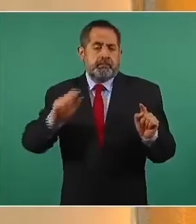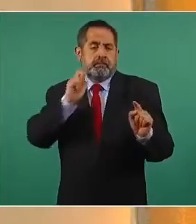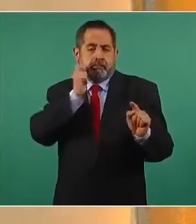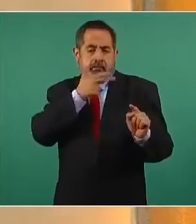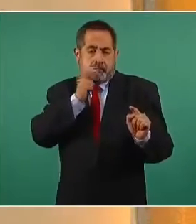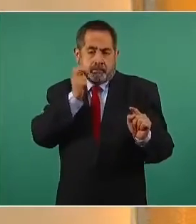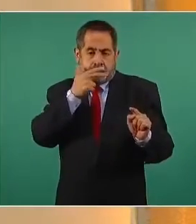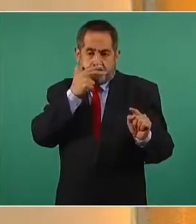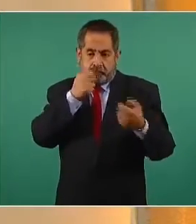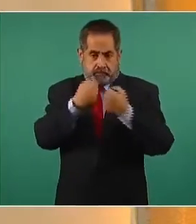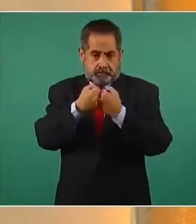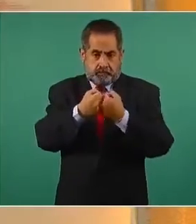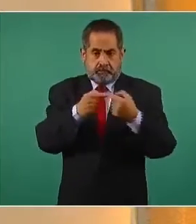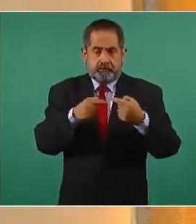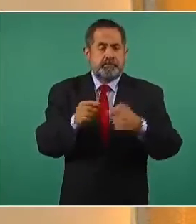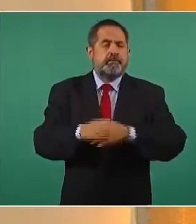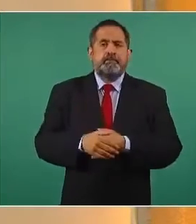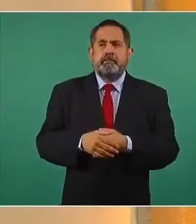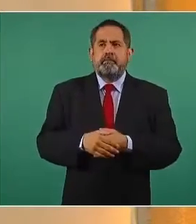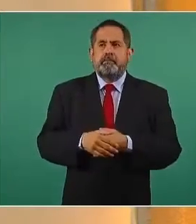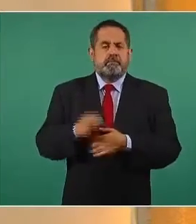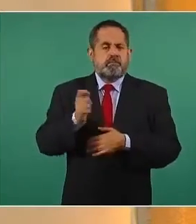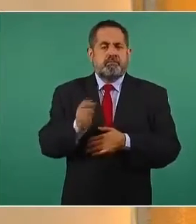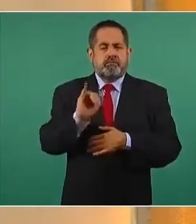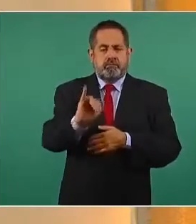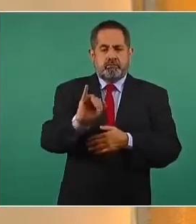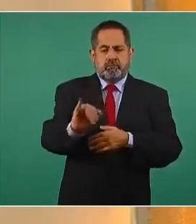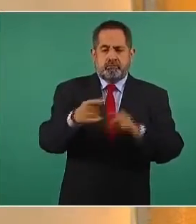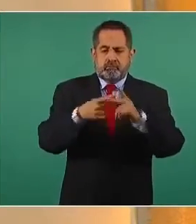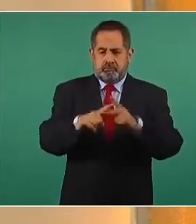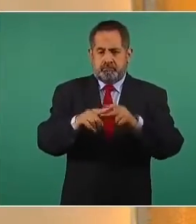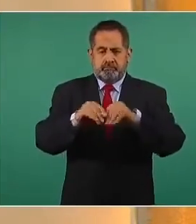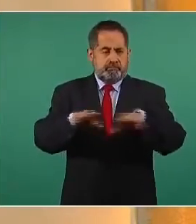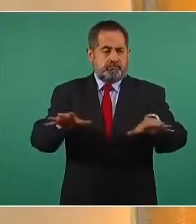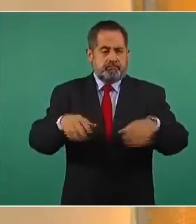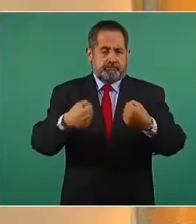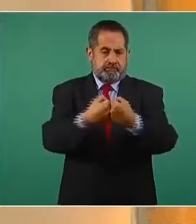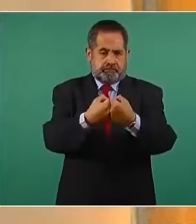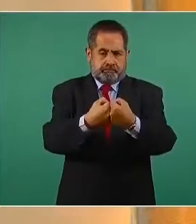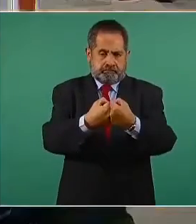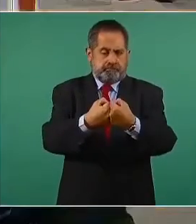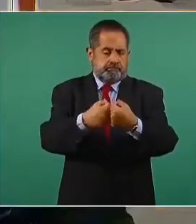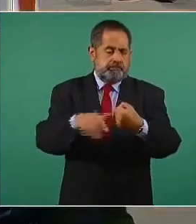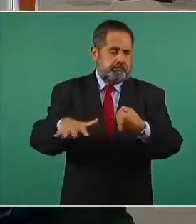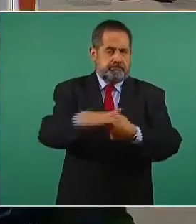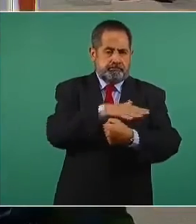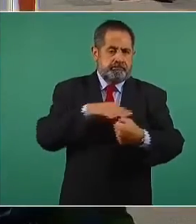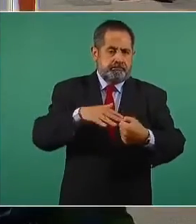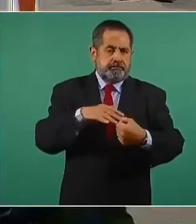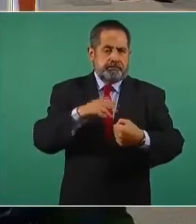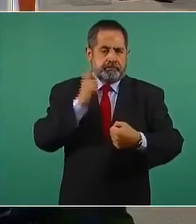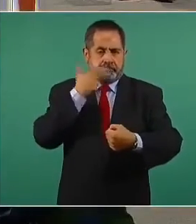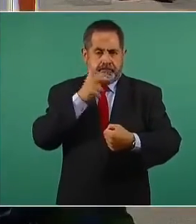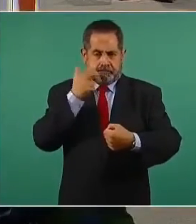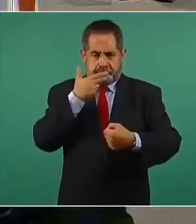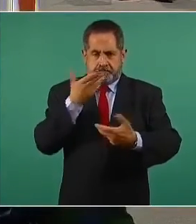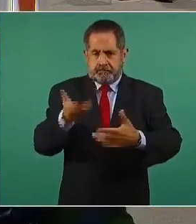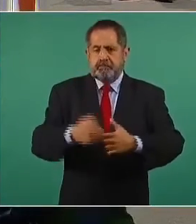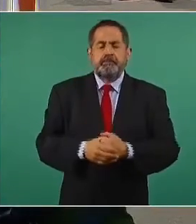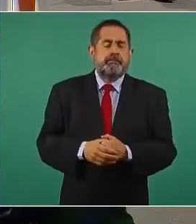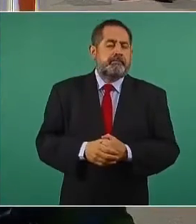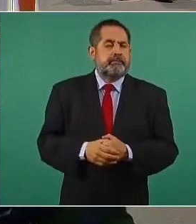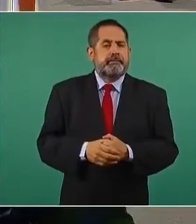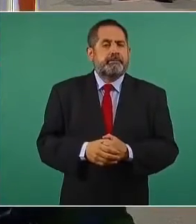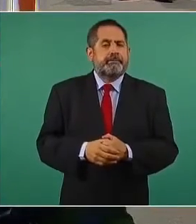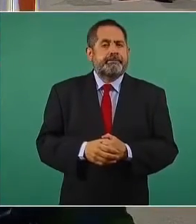Chihuahua para este jueves, para toda la zona fronteriza del estado de Chihuahua. Hay que decir